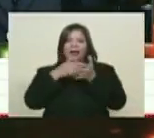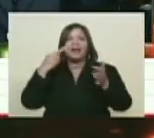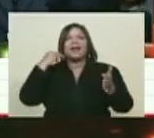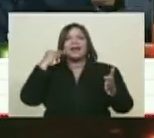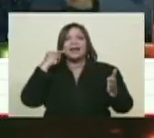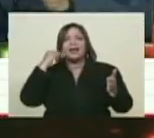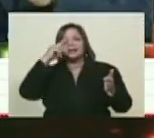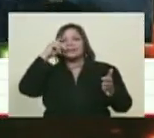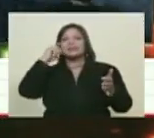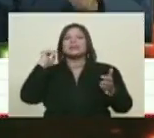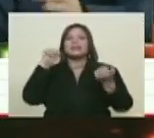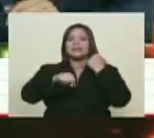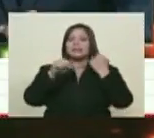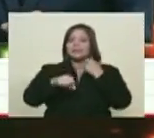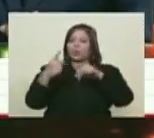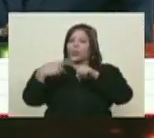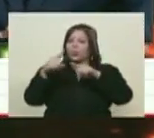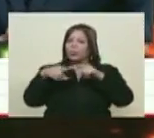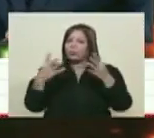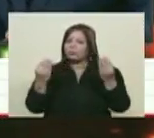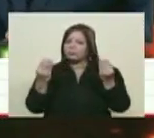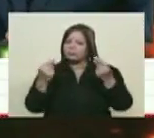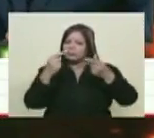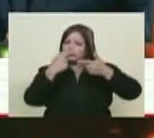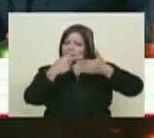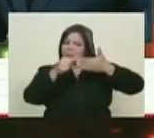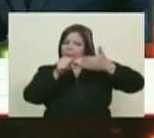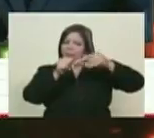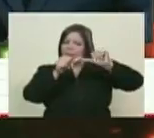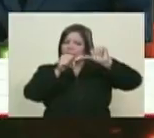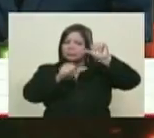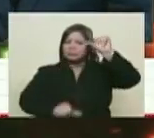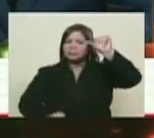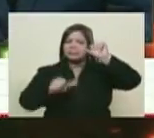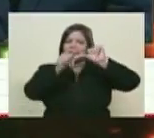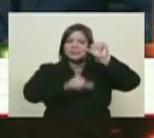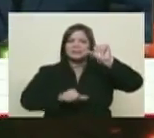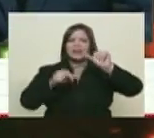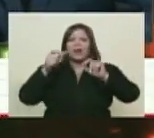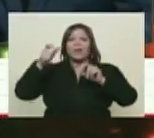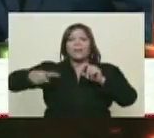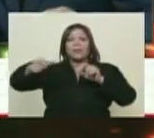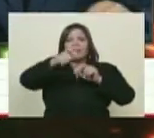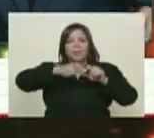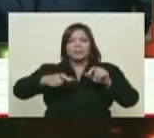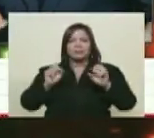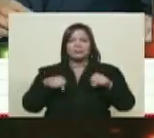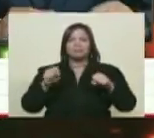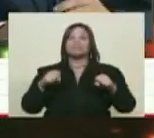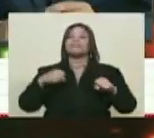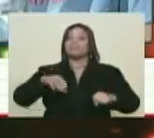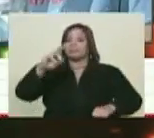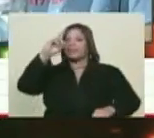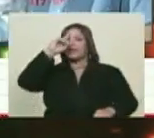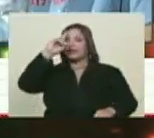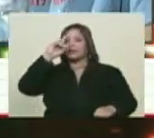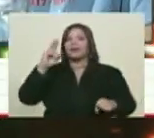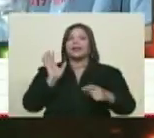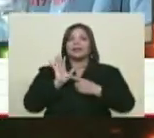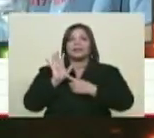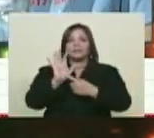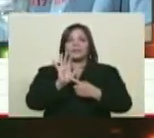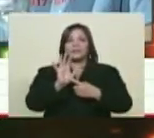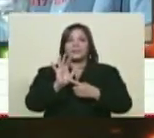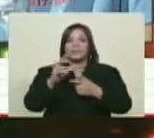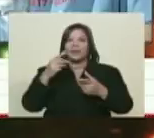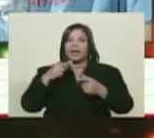incluido en ese siglo una cantidad de, digamos, de protagonismos populares de distintos signos, ¿no? Así mismo. La idea es que, bueno, si bien